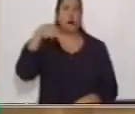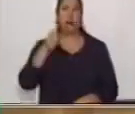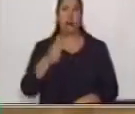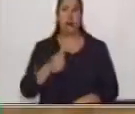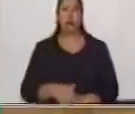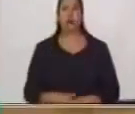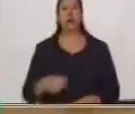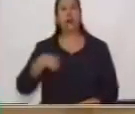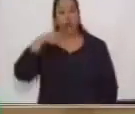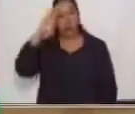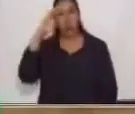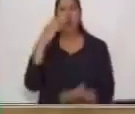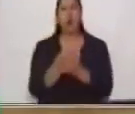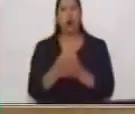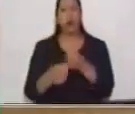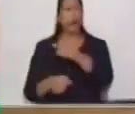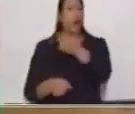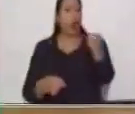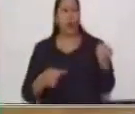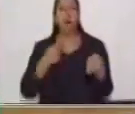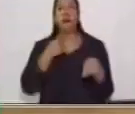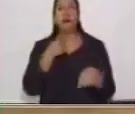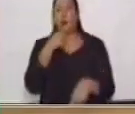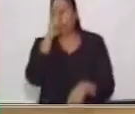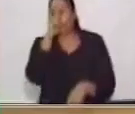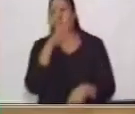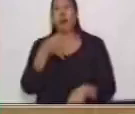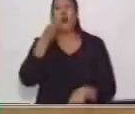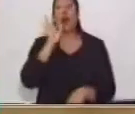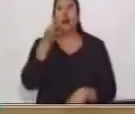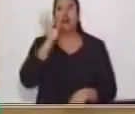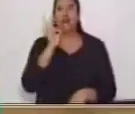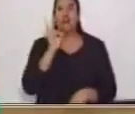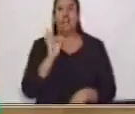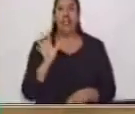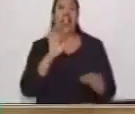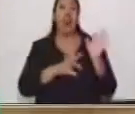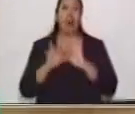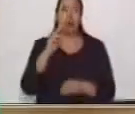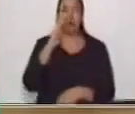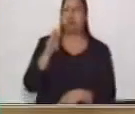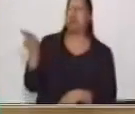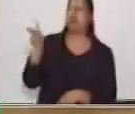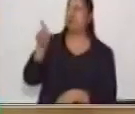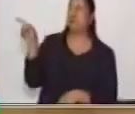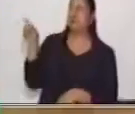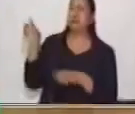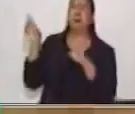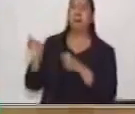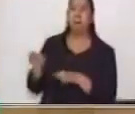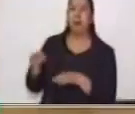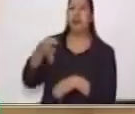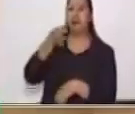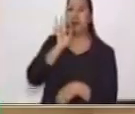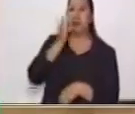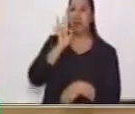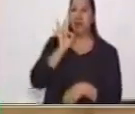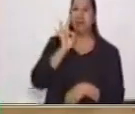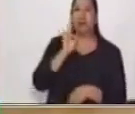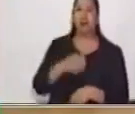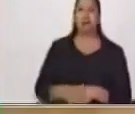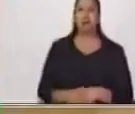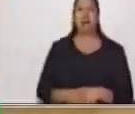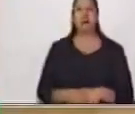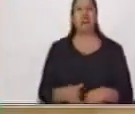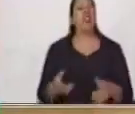Creo que a todos les gusta tomar café. O por lo menos han visto en su casa que toman café. ¿Qué sucede? Si quiero